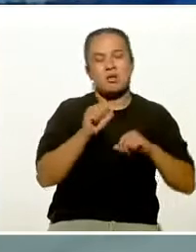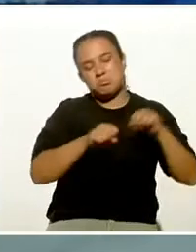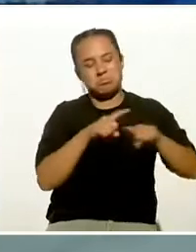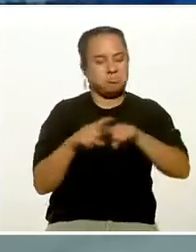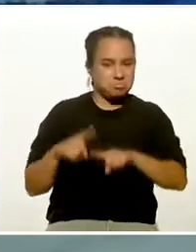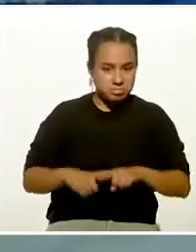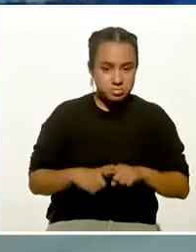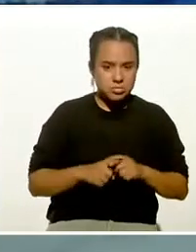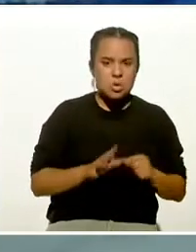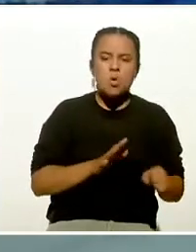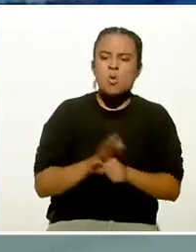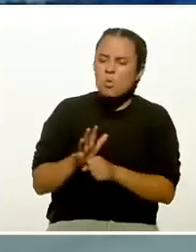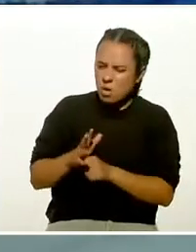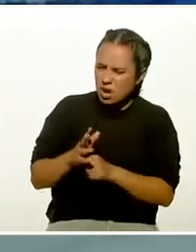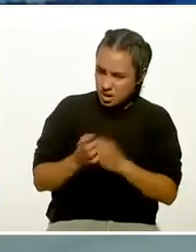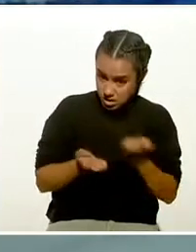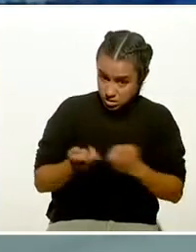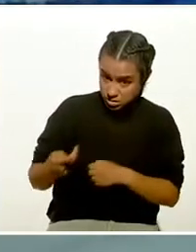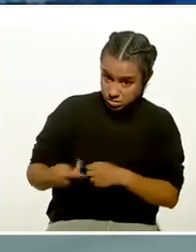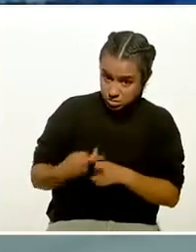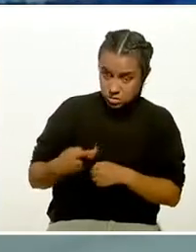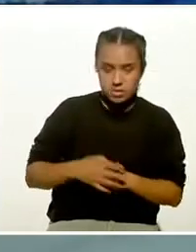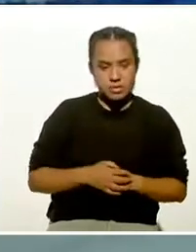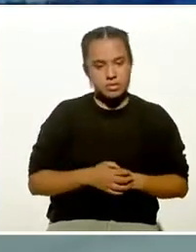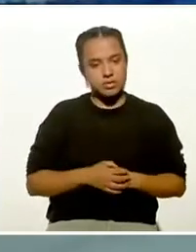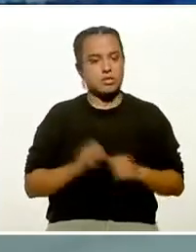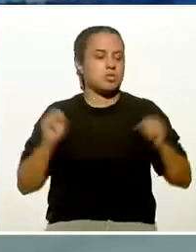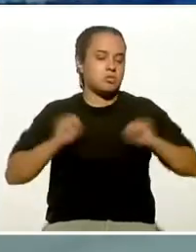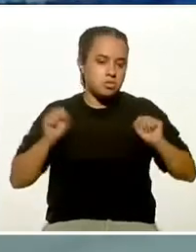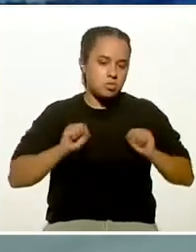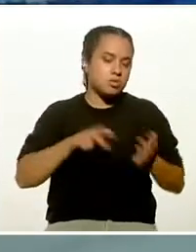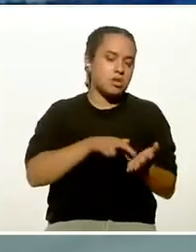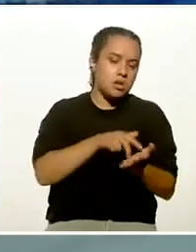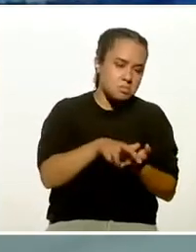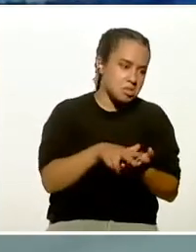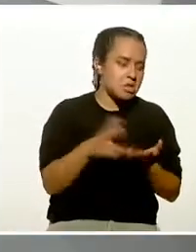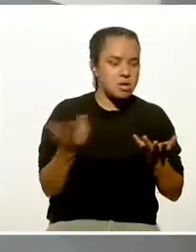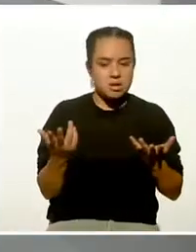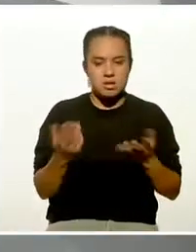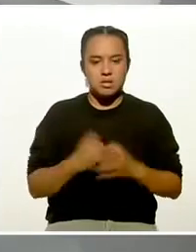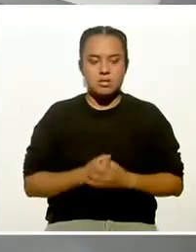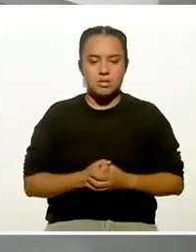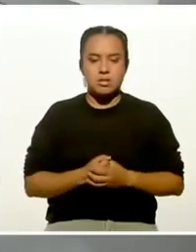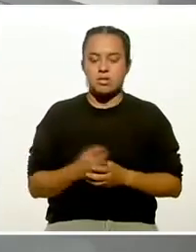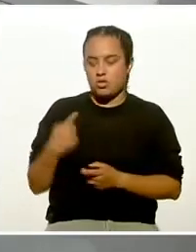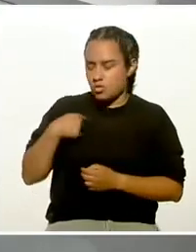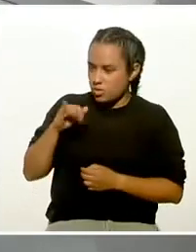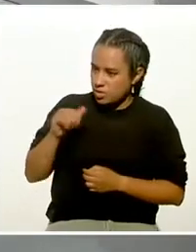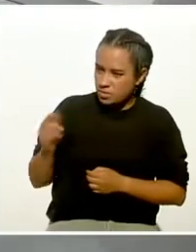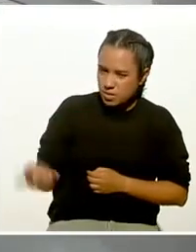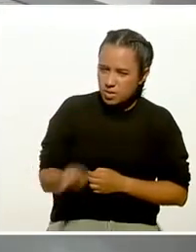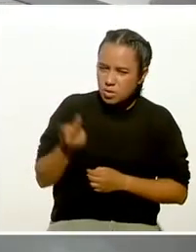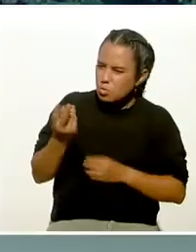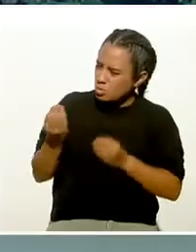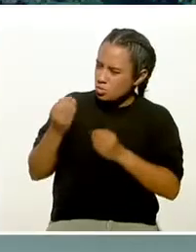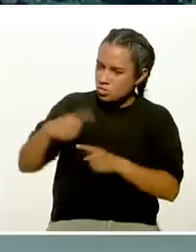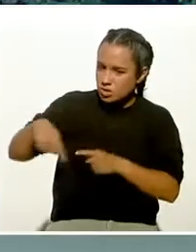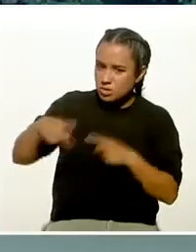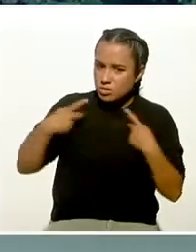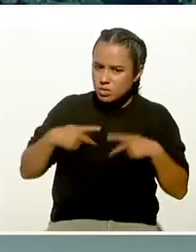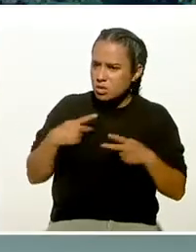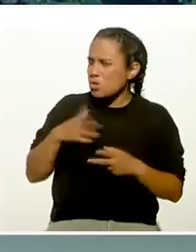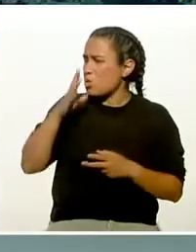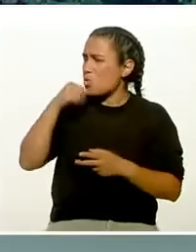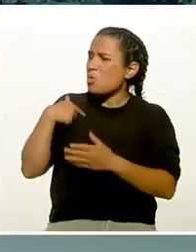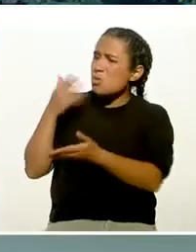ejercicios? Me preguntaste, perdón. Bueno, pues es trotar, caminar, correr. Porque esa era mi siguiente pregunta. Mucha de la población dice, no puedo ir al